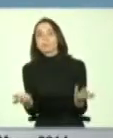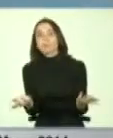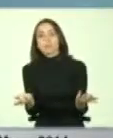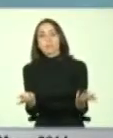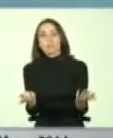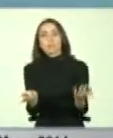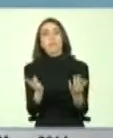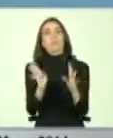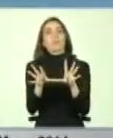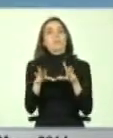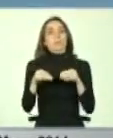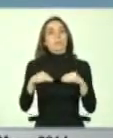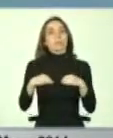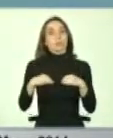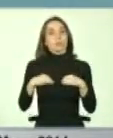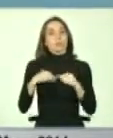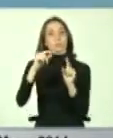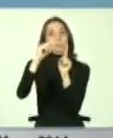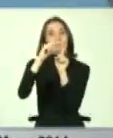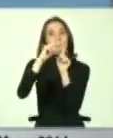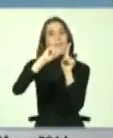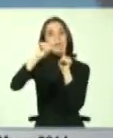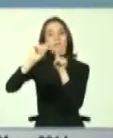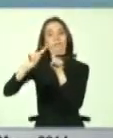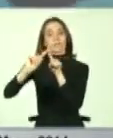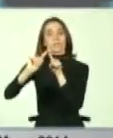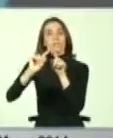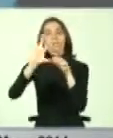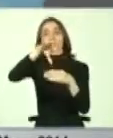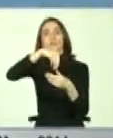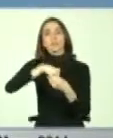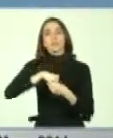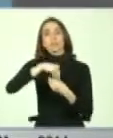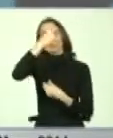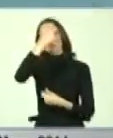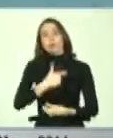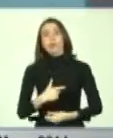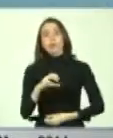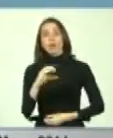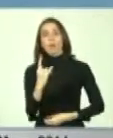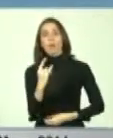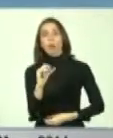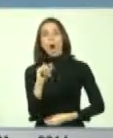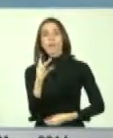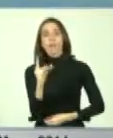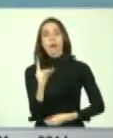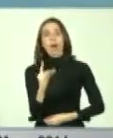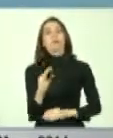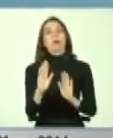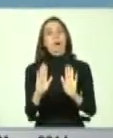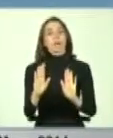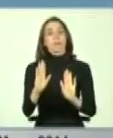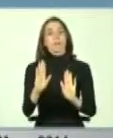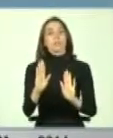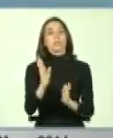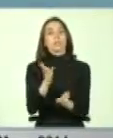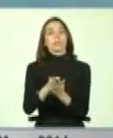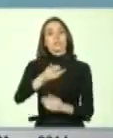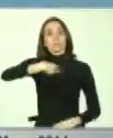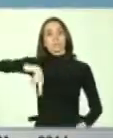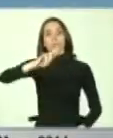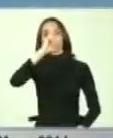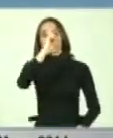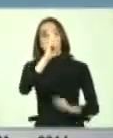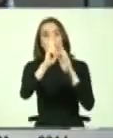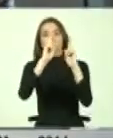asumir que la diversidad es una cualidad, y en tanto eso nos vamos a respetar, vamos